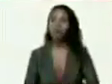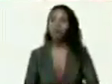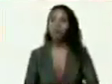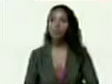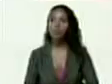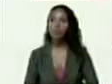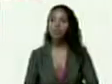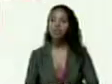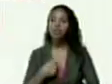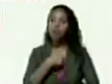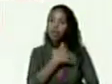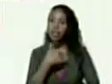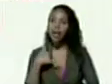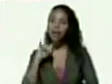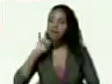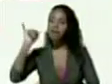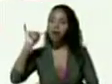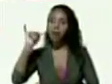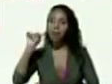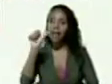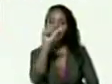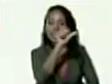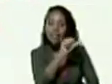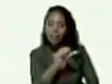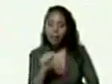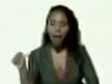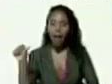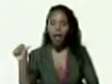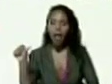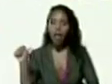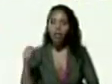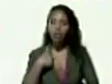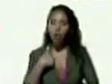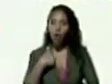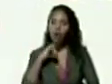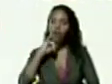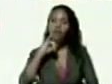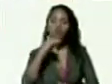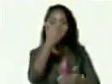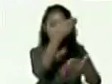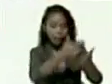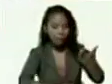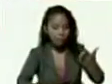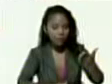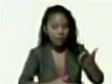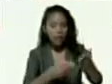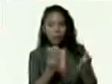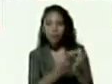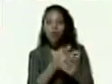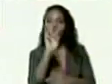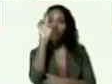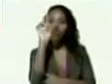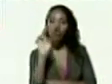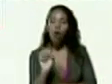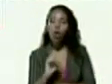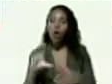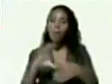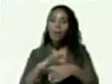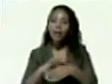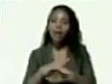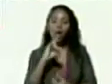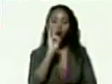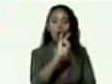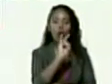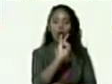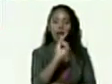yo quiero un informe semanal todos los martes los lunes se reúne la